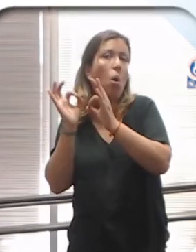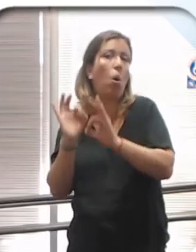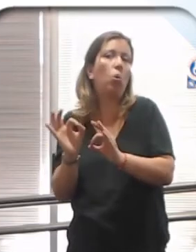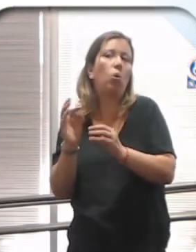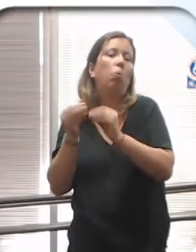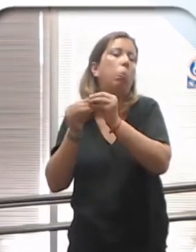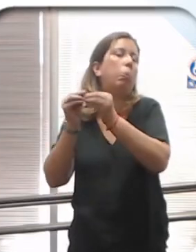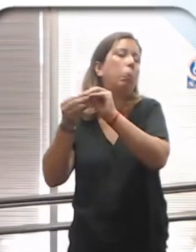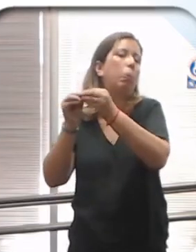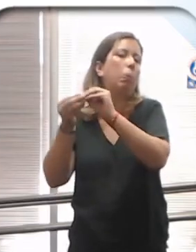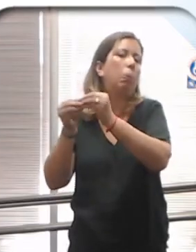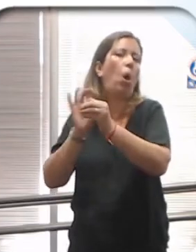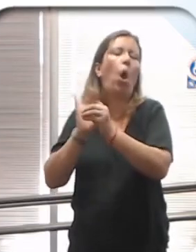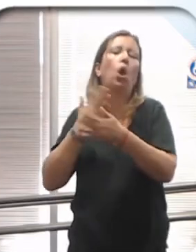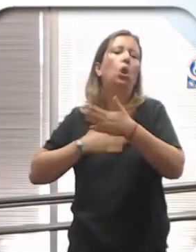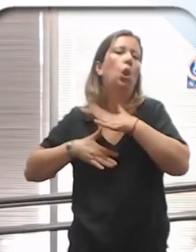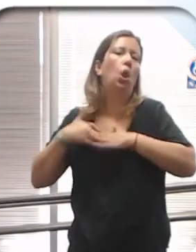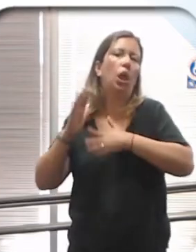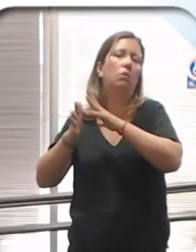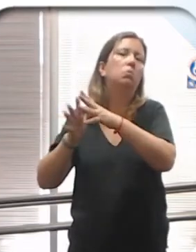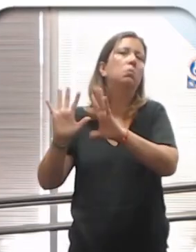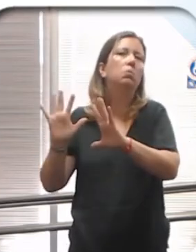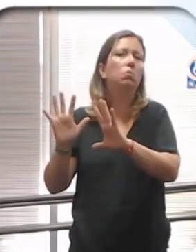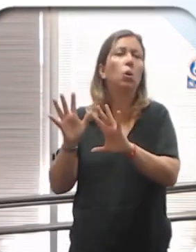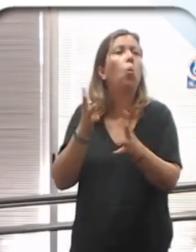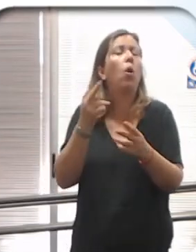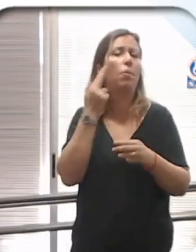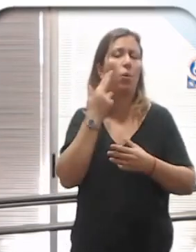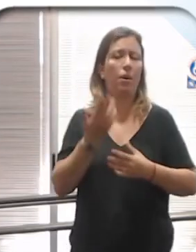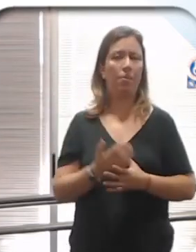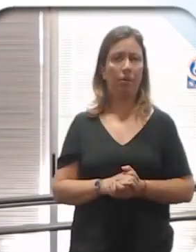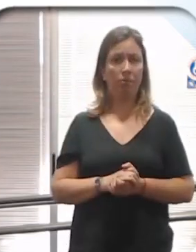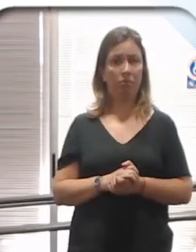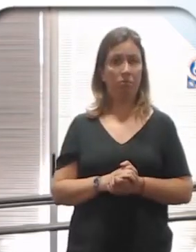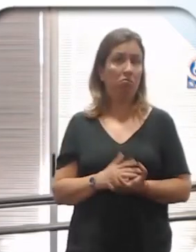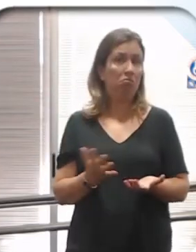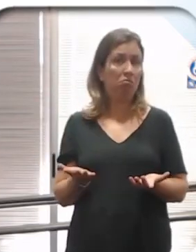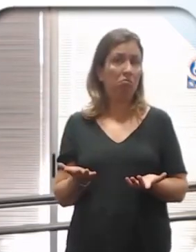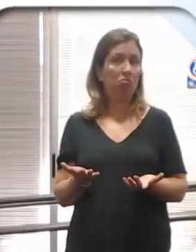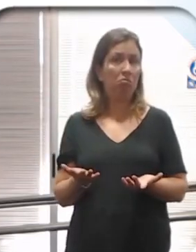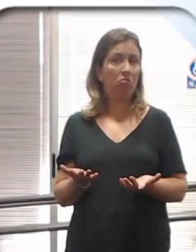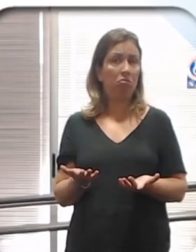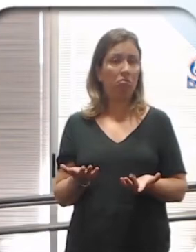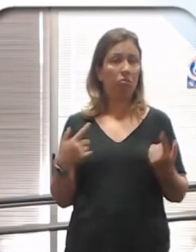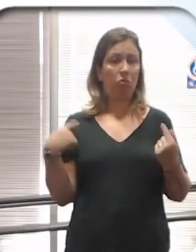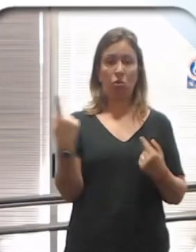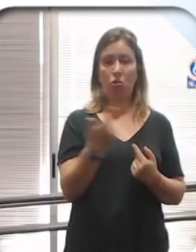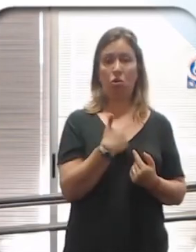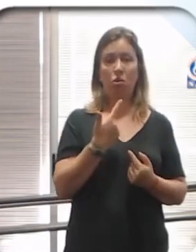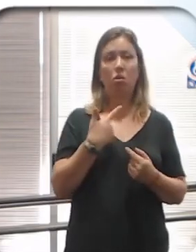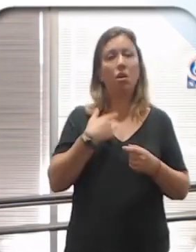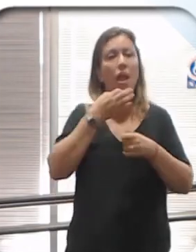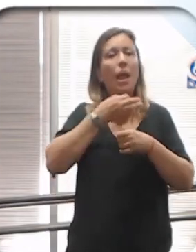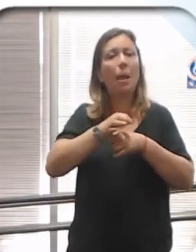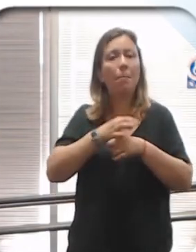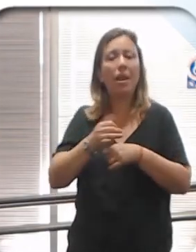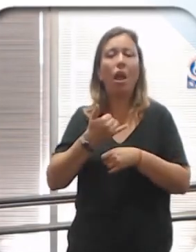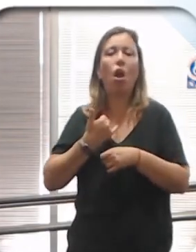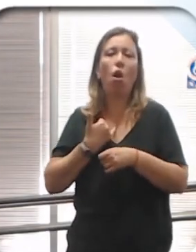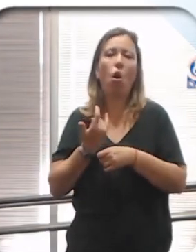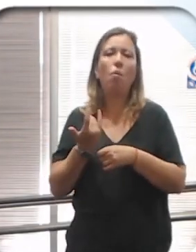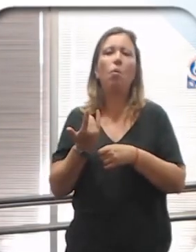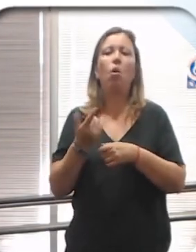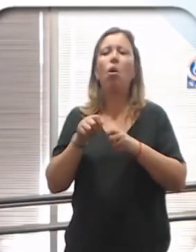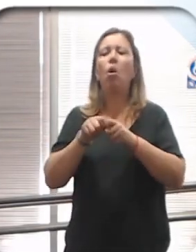chupetean, o toquetean, ¿y cuál es el problema? Al contrario, si nosotros acá, por ejemplo, les explico cómo hay que